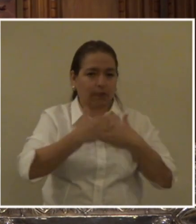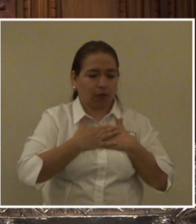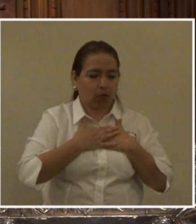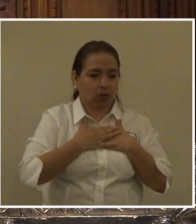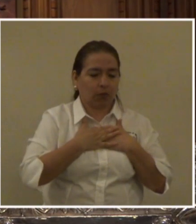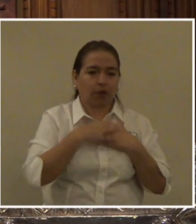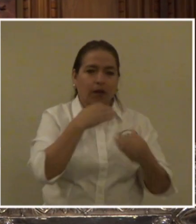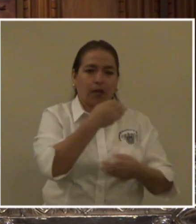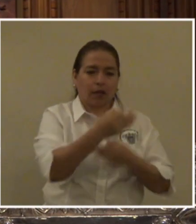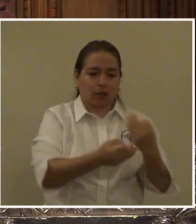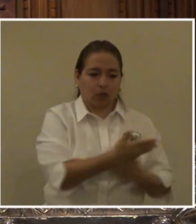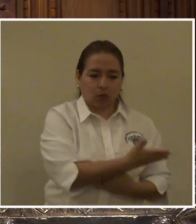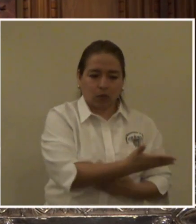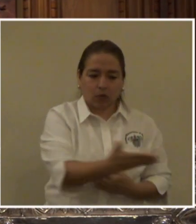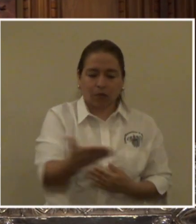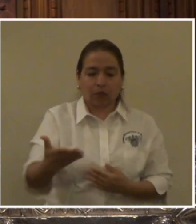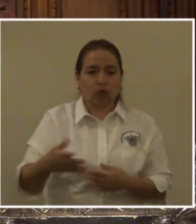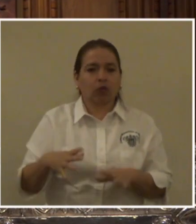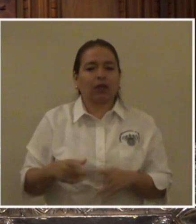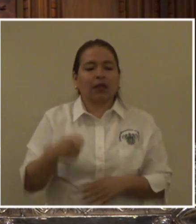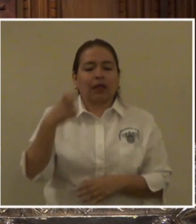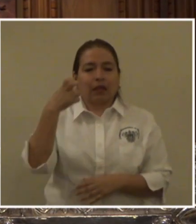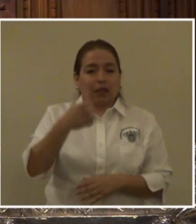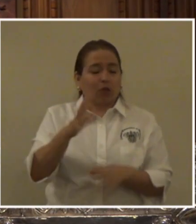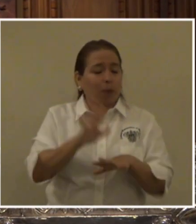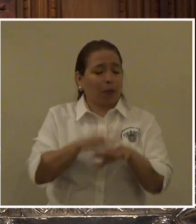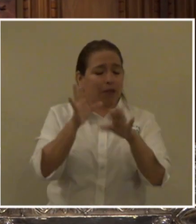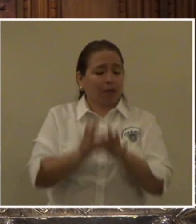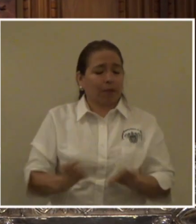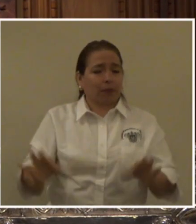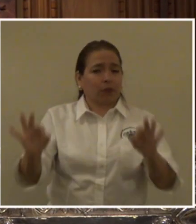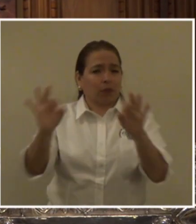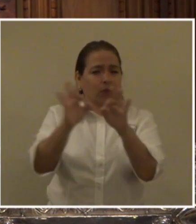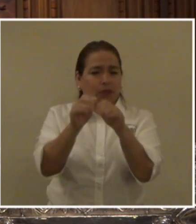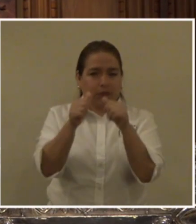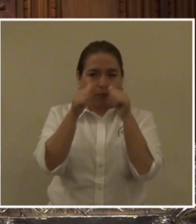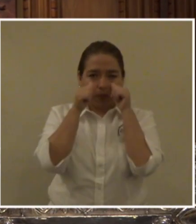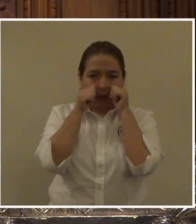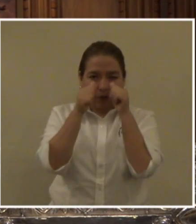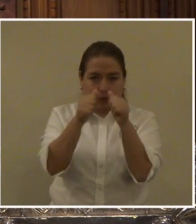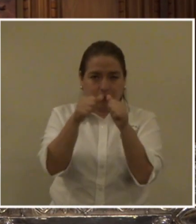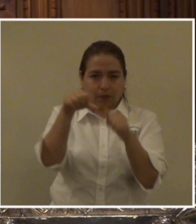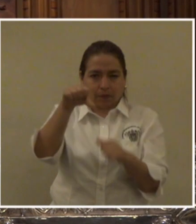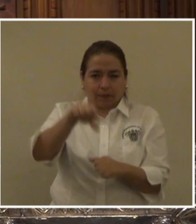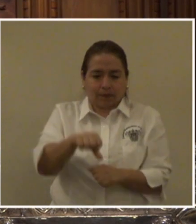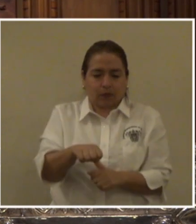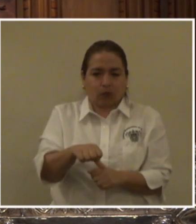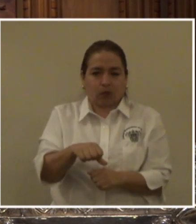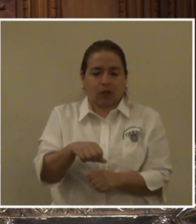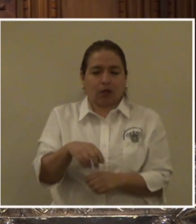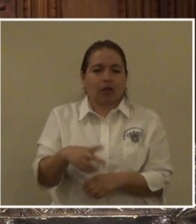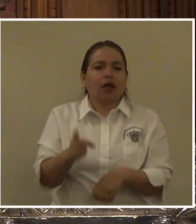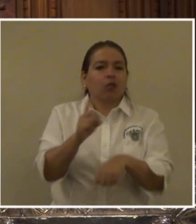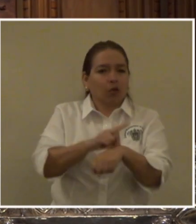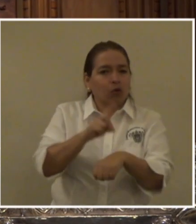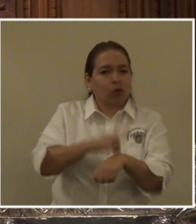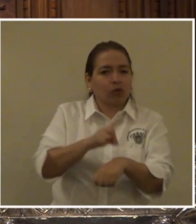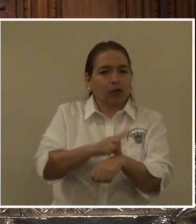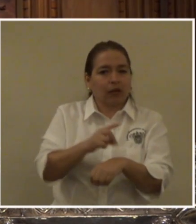más importante. Fíjense como todo lo que acontece en nuestra vida diariamente